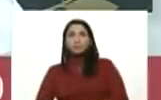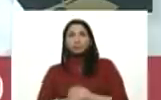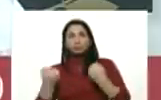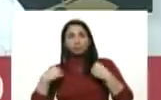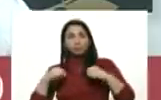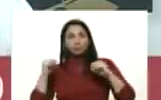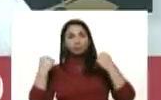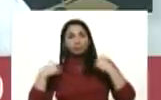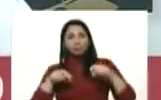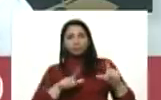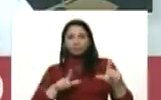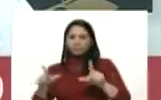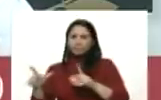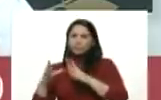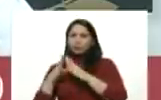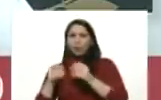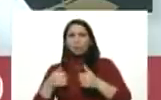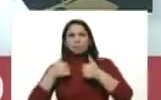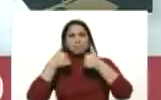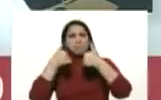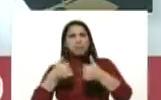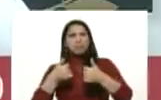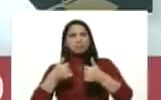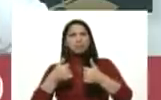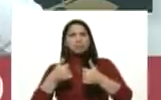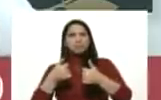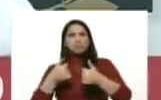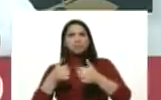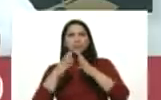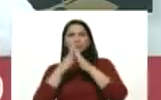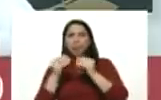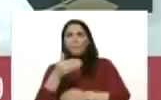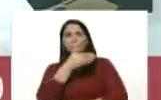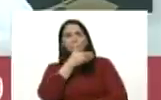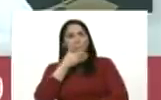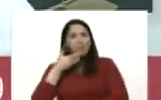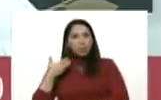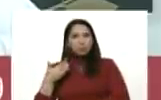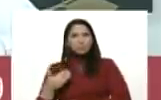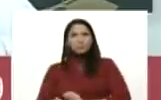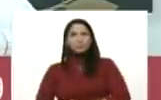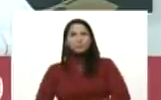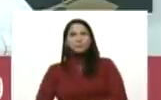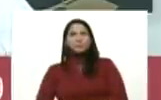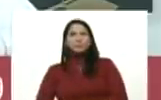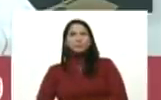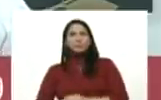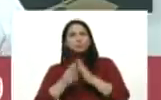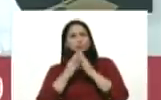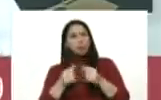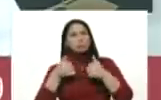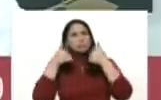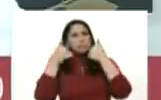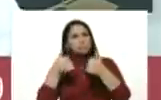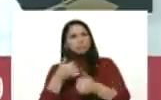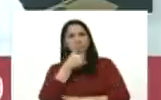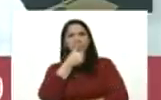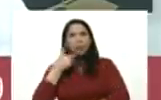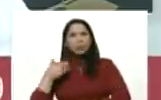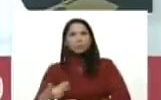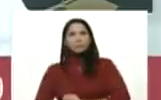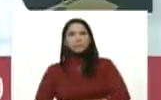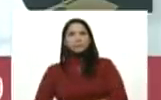preparándonos para que todo salga bien, para que todo mejore, todo salga bien y todo mejore,